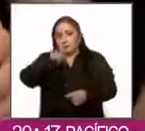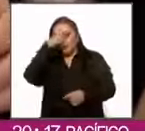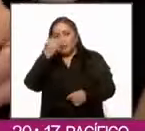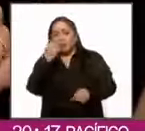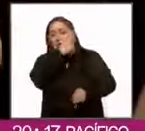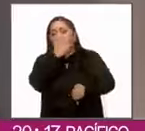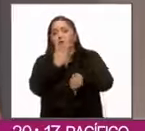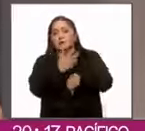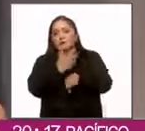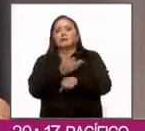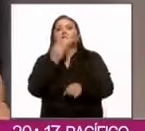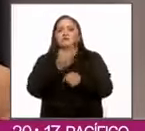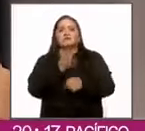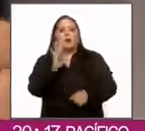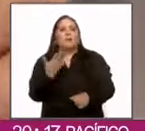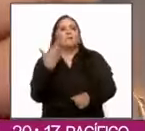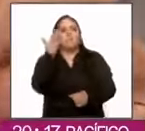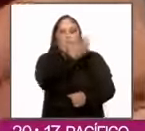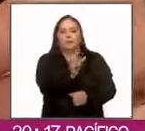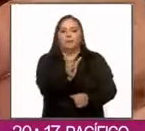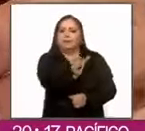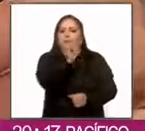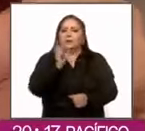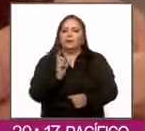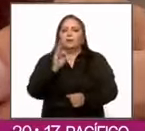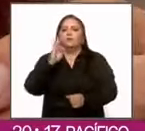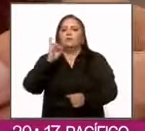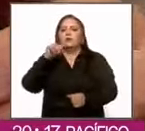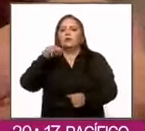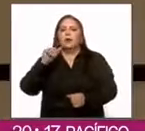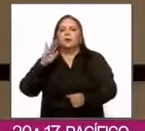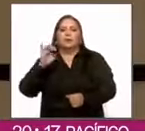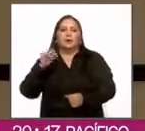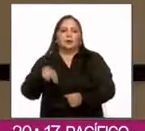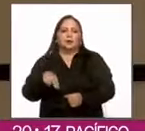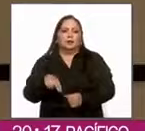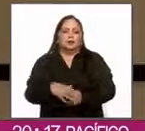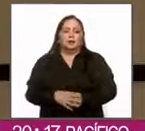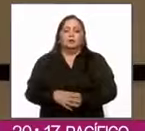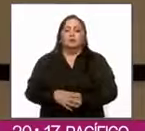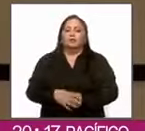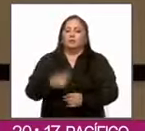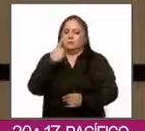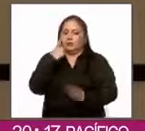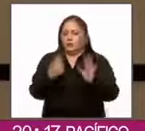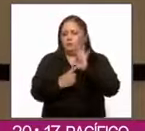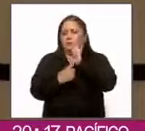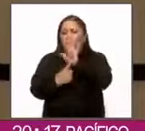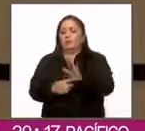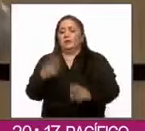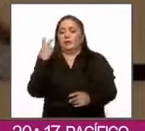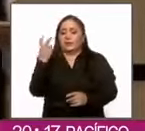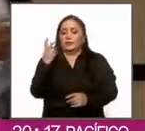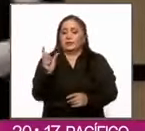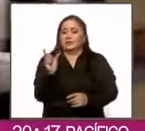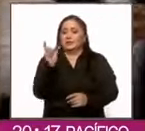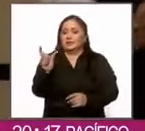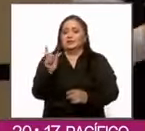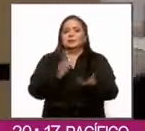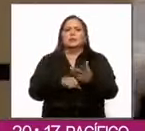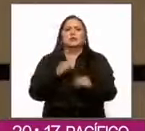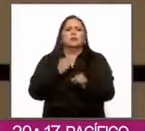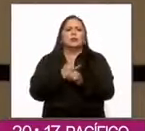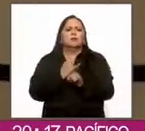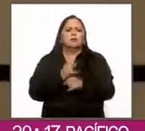Estados Unidos, ya solicitaron la tarjeta Finavien. Y me permito presentarles esta herramienta digital,